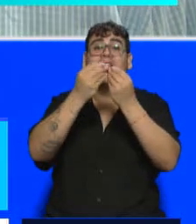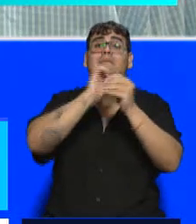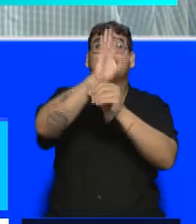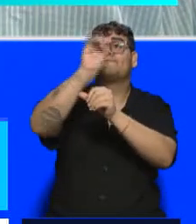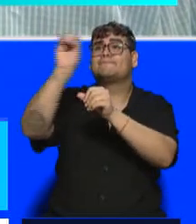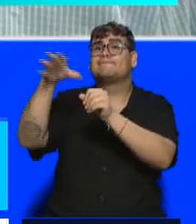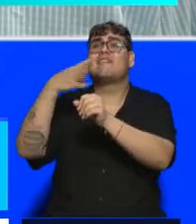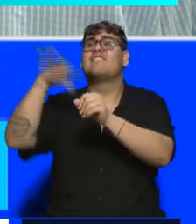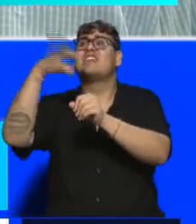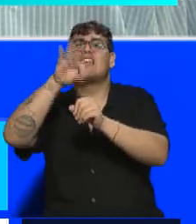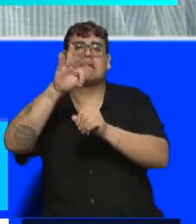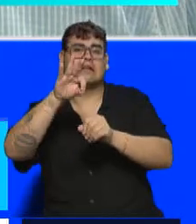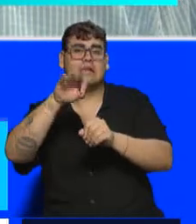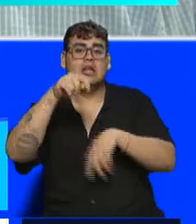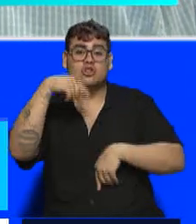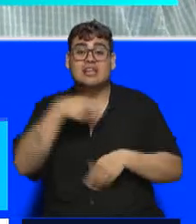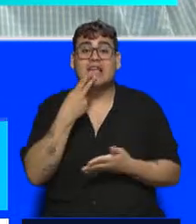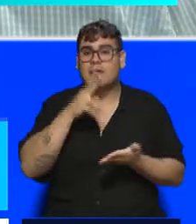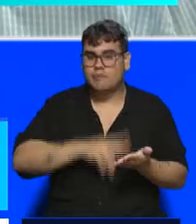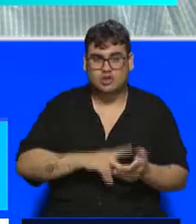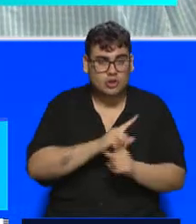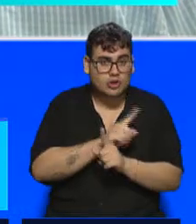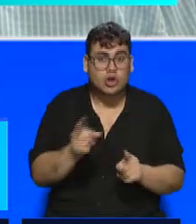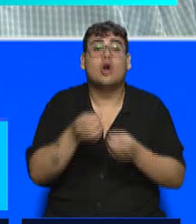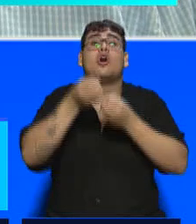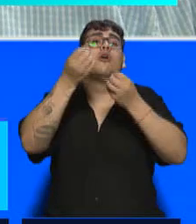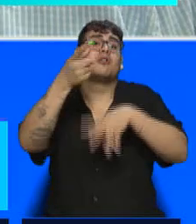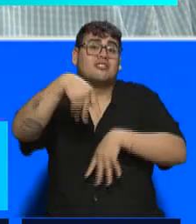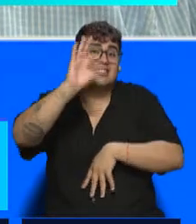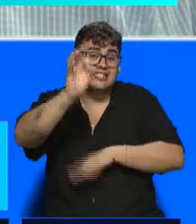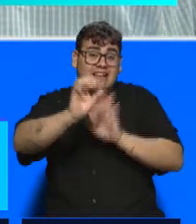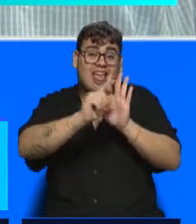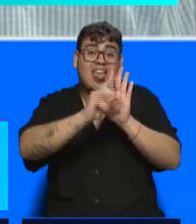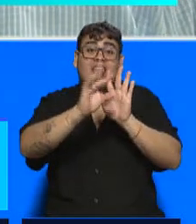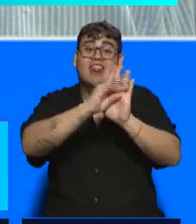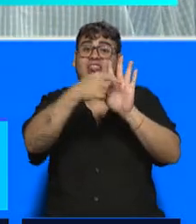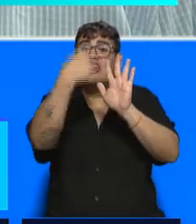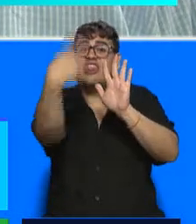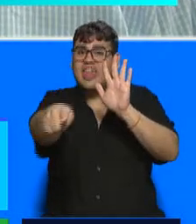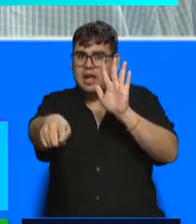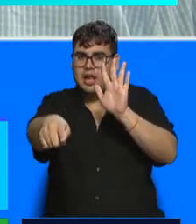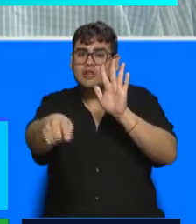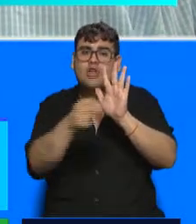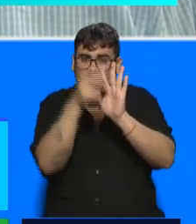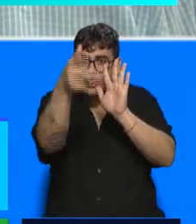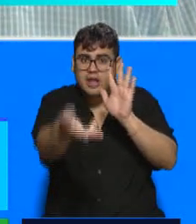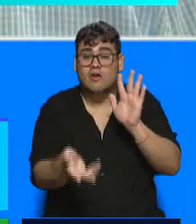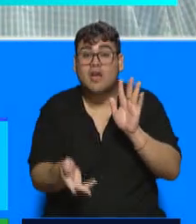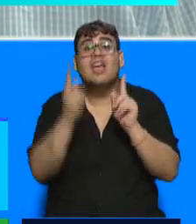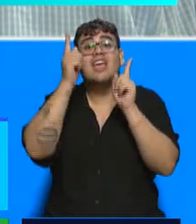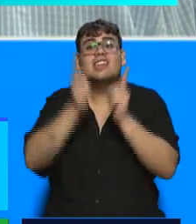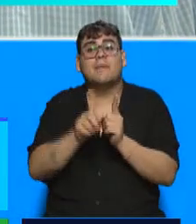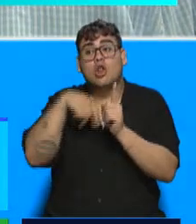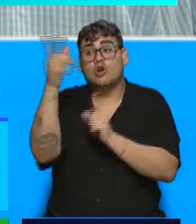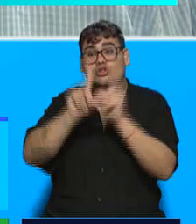corresponden porque así lo indicaba el decreto que dio origen a las retenciones y porque además los países con los que competimos